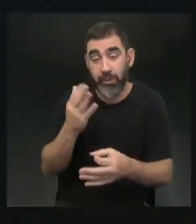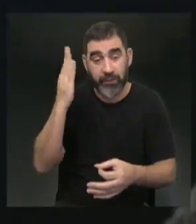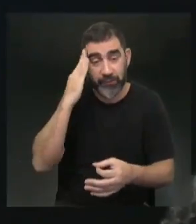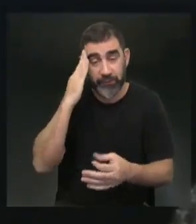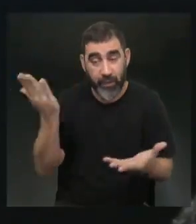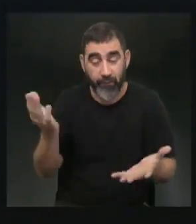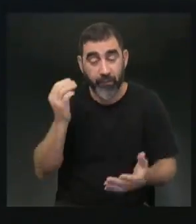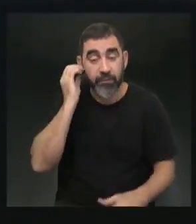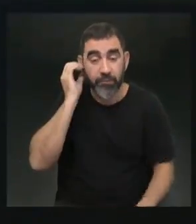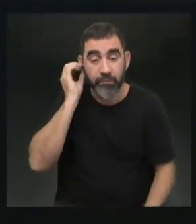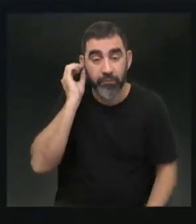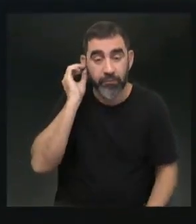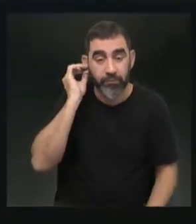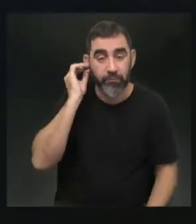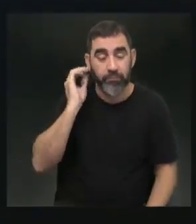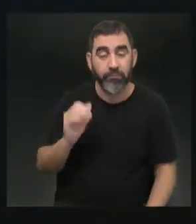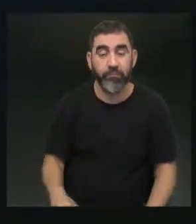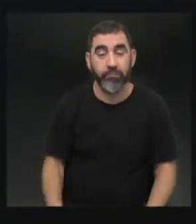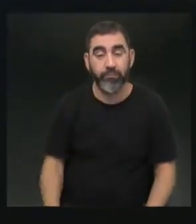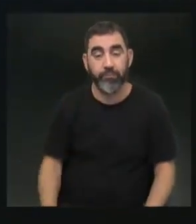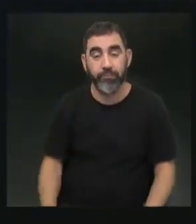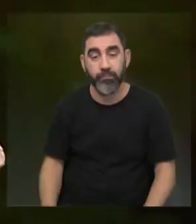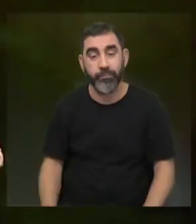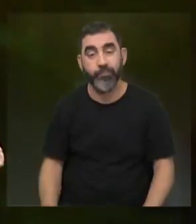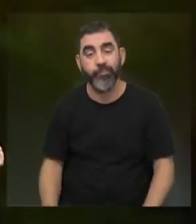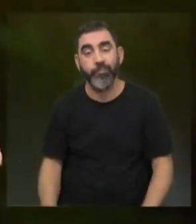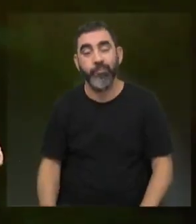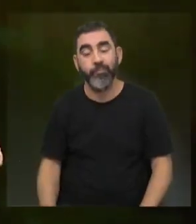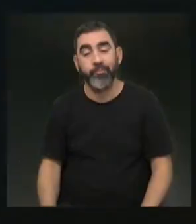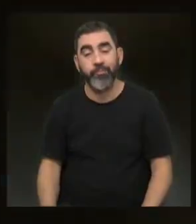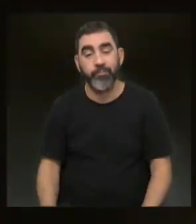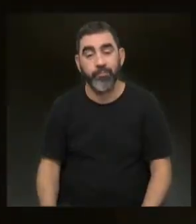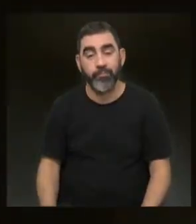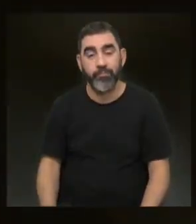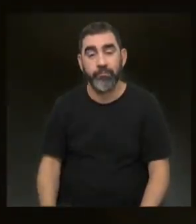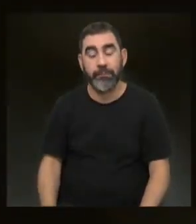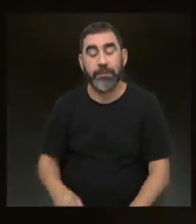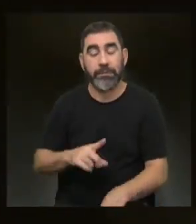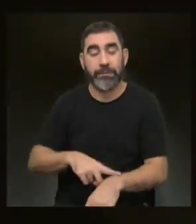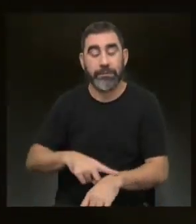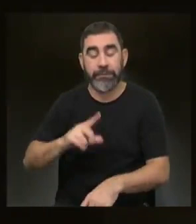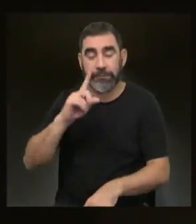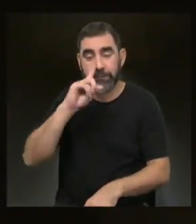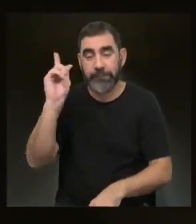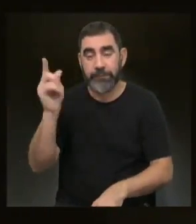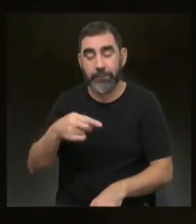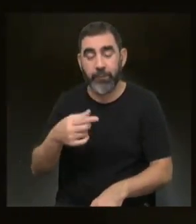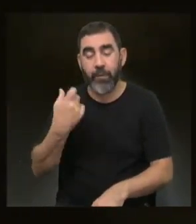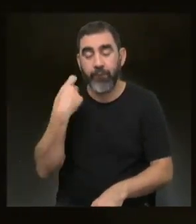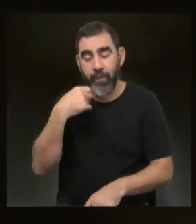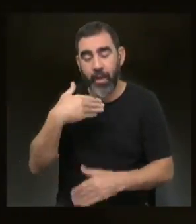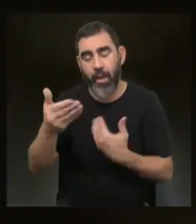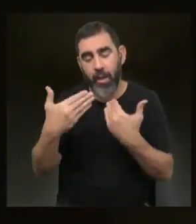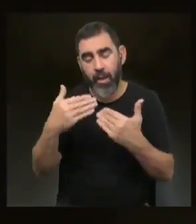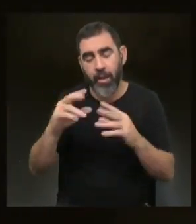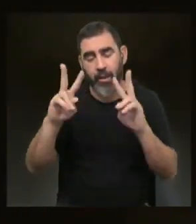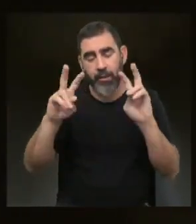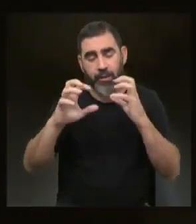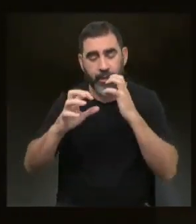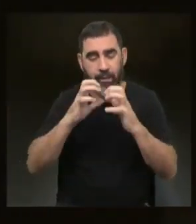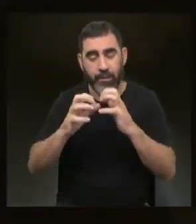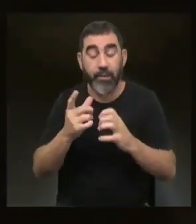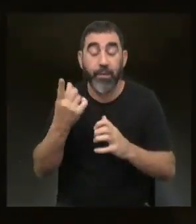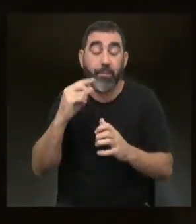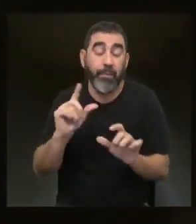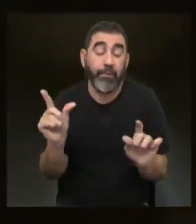vocaciones y los talentos que no están viendo la ventana de oportunidad. Exactamente. Se nos voló el tiempo, tenemos charlas pendientes para hablar de energía pura y dura,